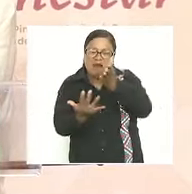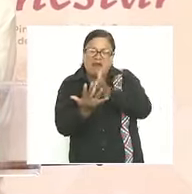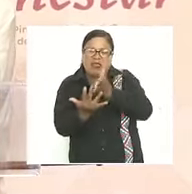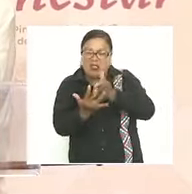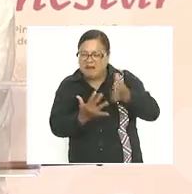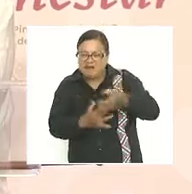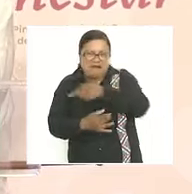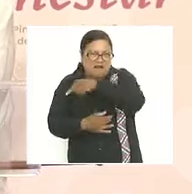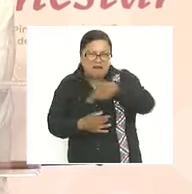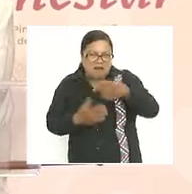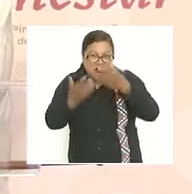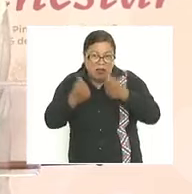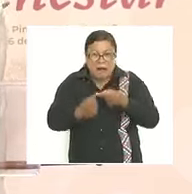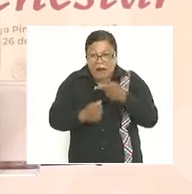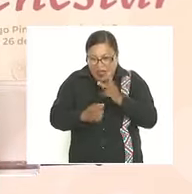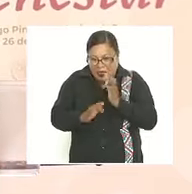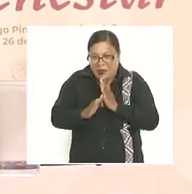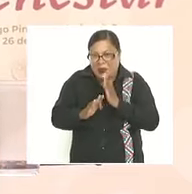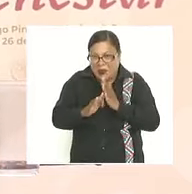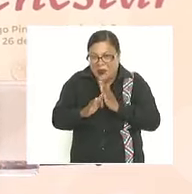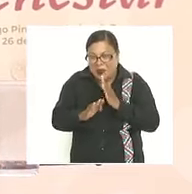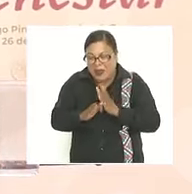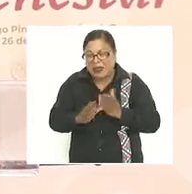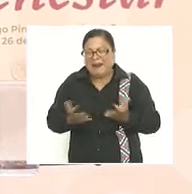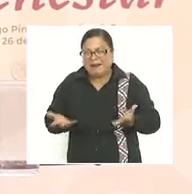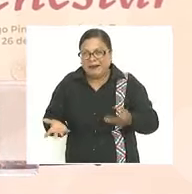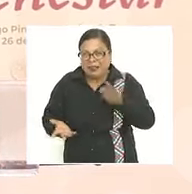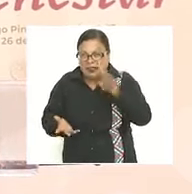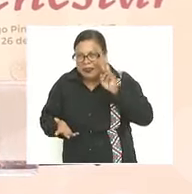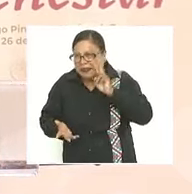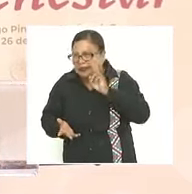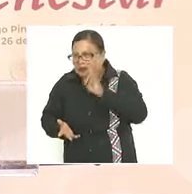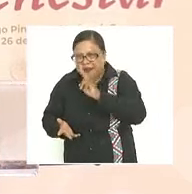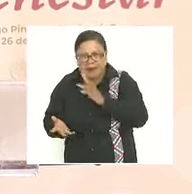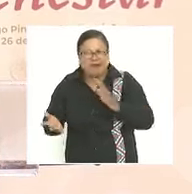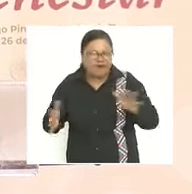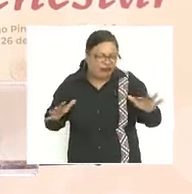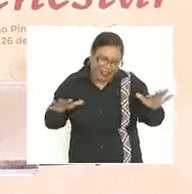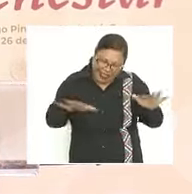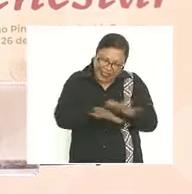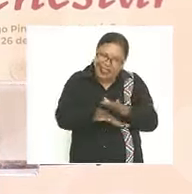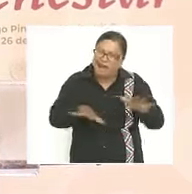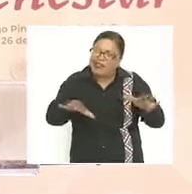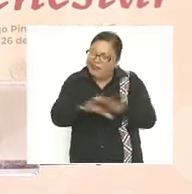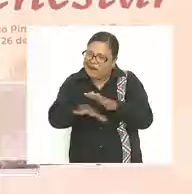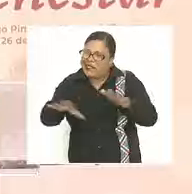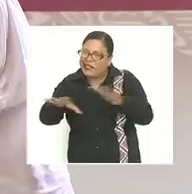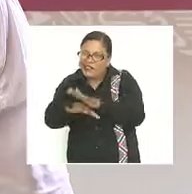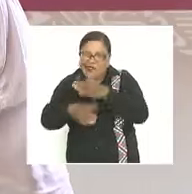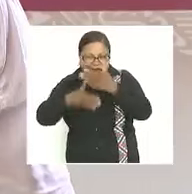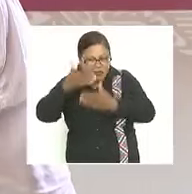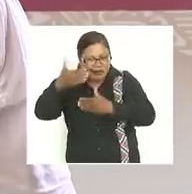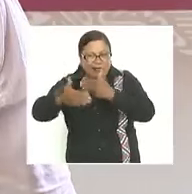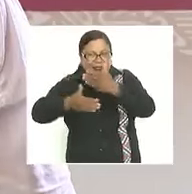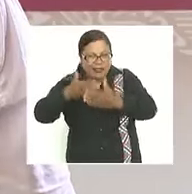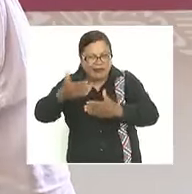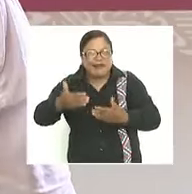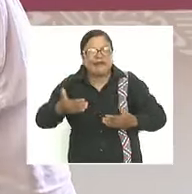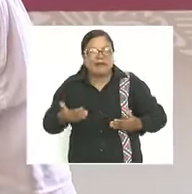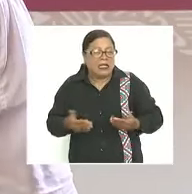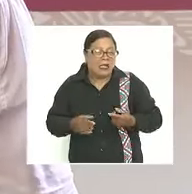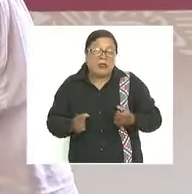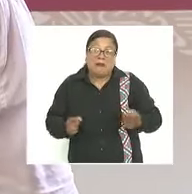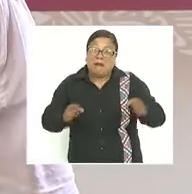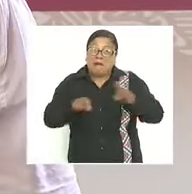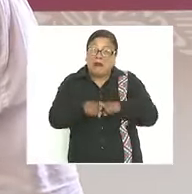ahora ya ven como están cambiando los tiempos ya no es como